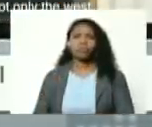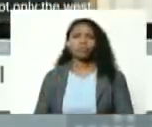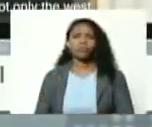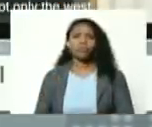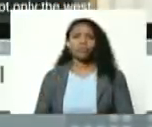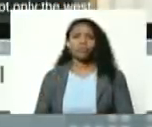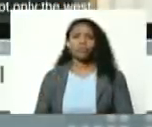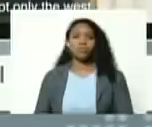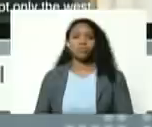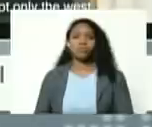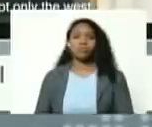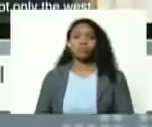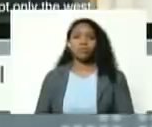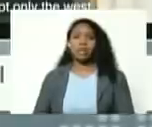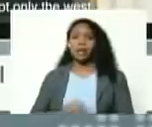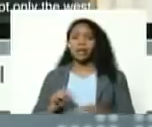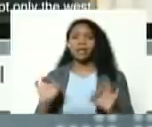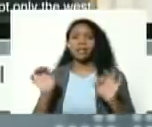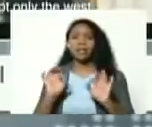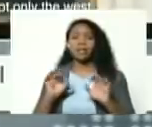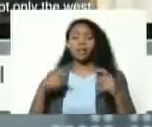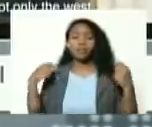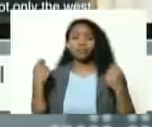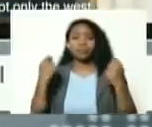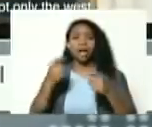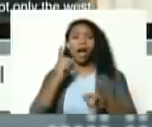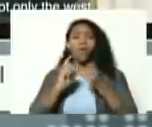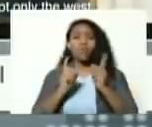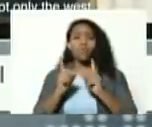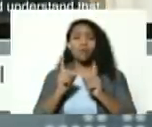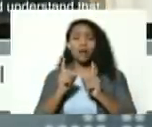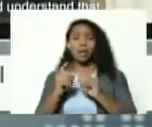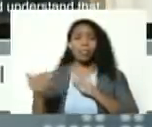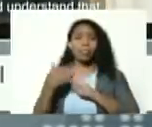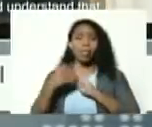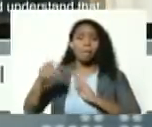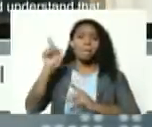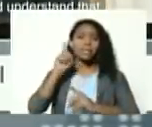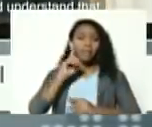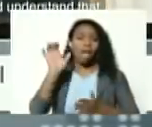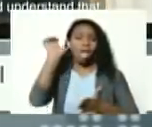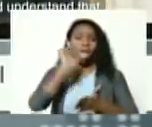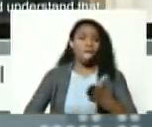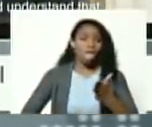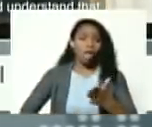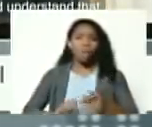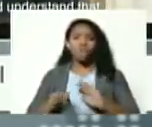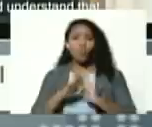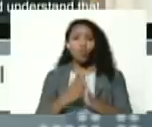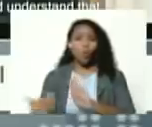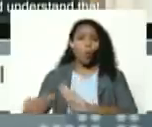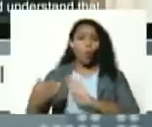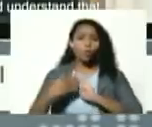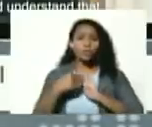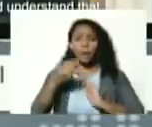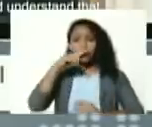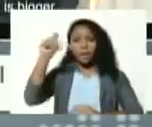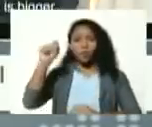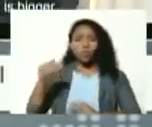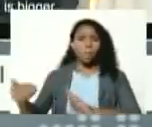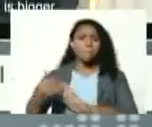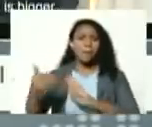a la andanada de campañas difamatorias y calumnias y mentiras que hay en el mundo contra Nicolás Maduro